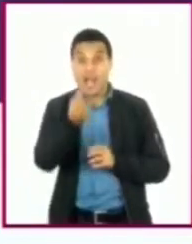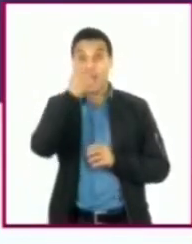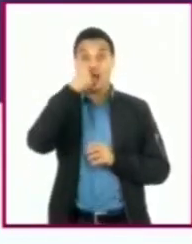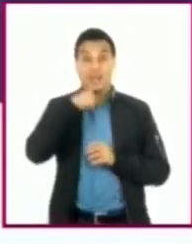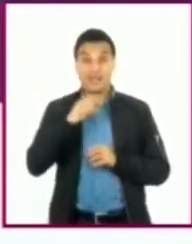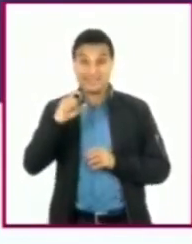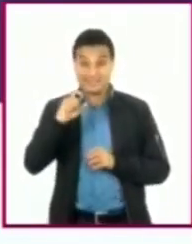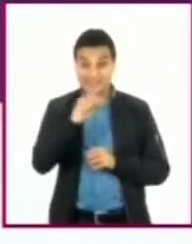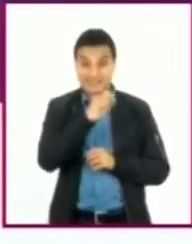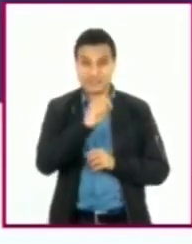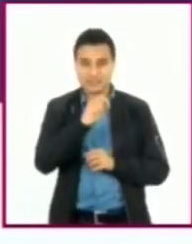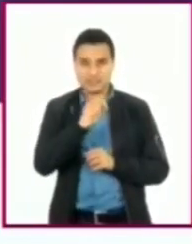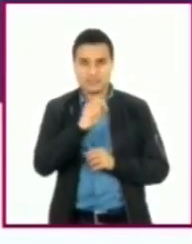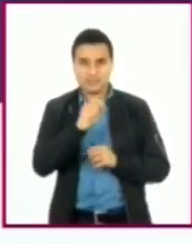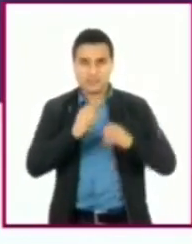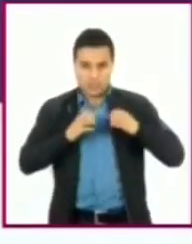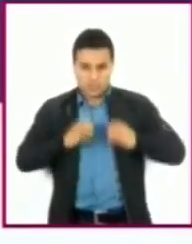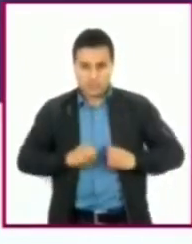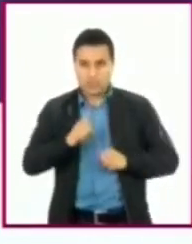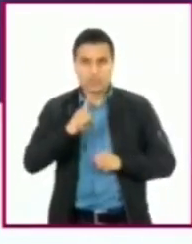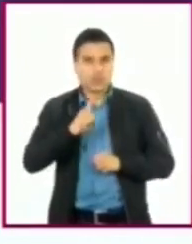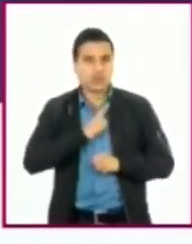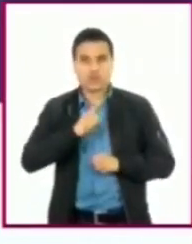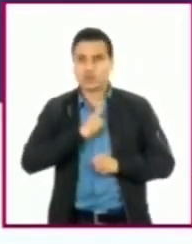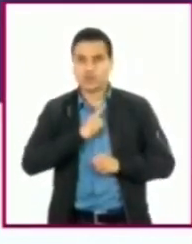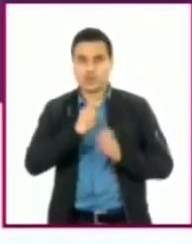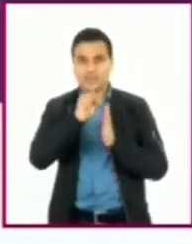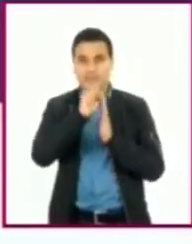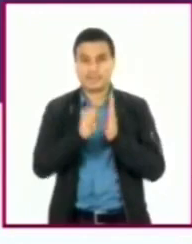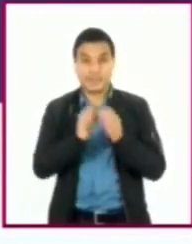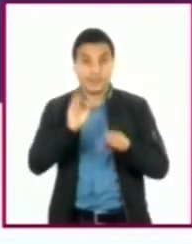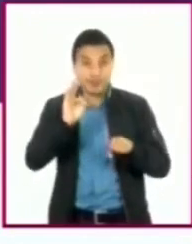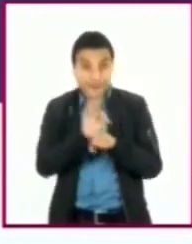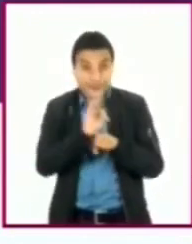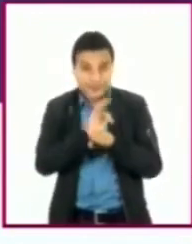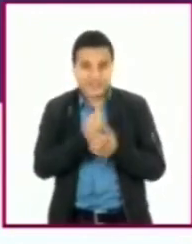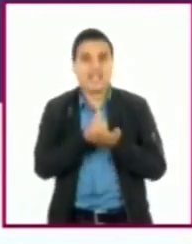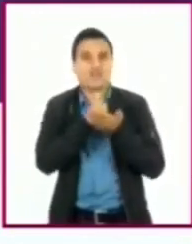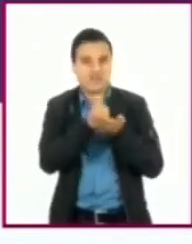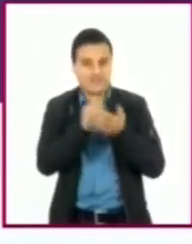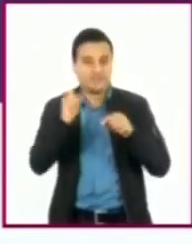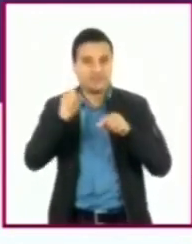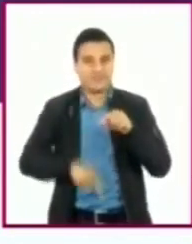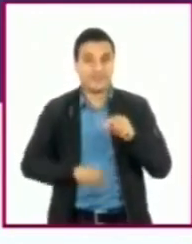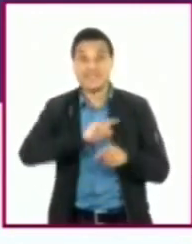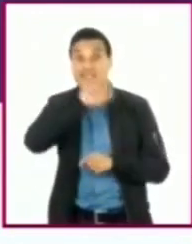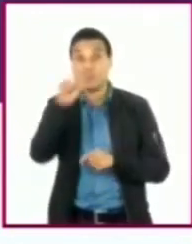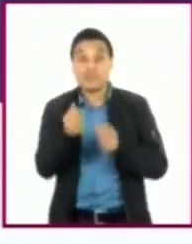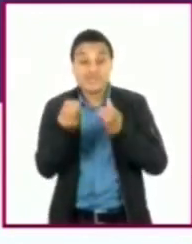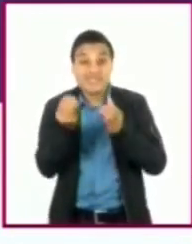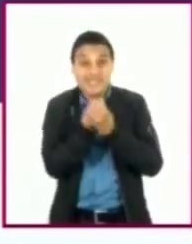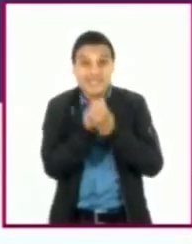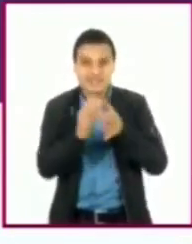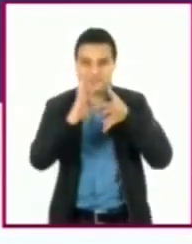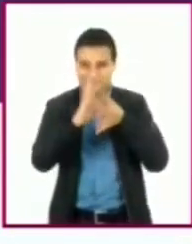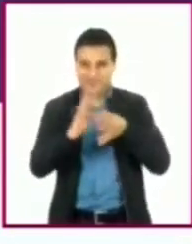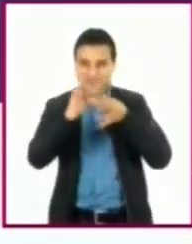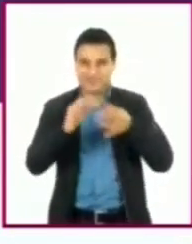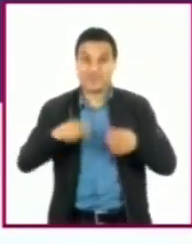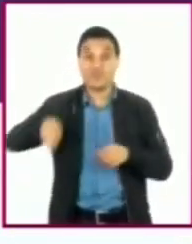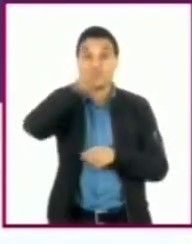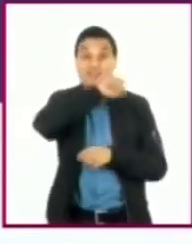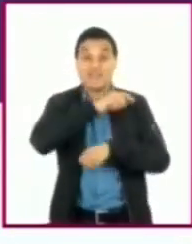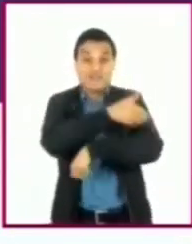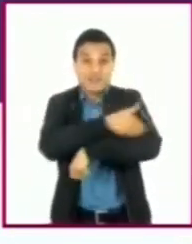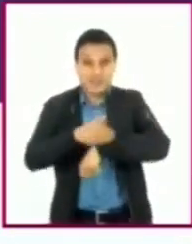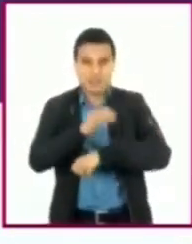es el sistema inmunológico. en programas siguientes hablaremos de las acciones que tú y tu familia pueden seguir para